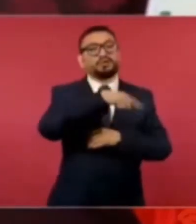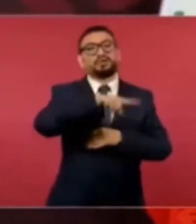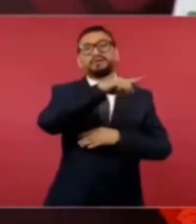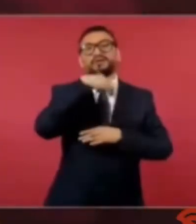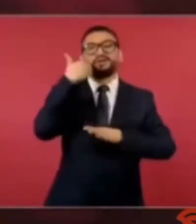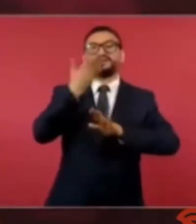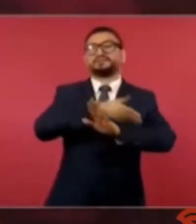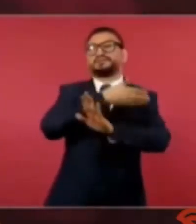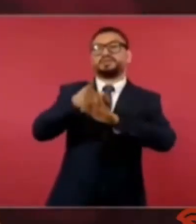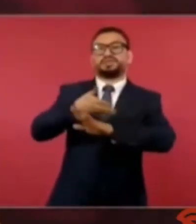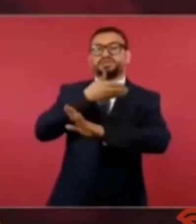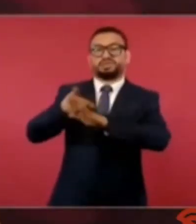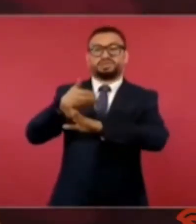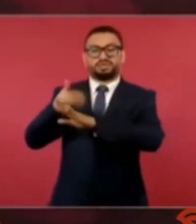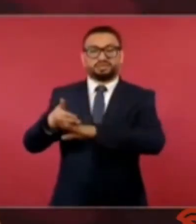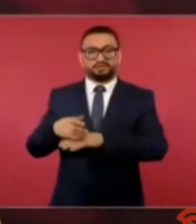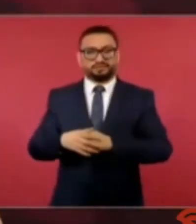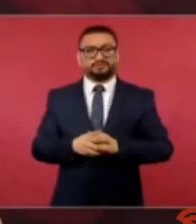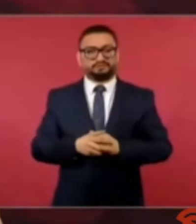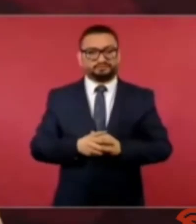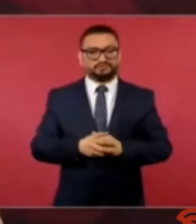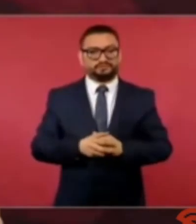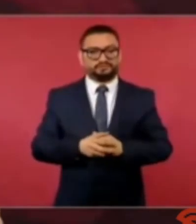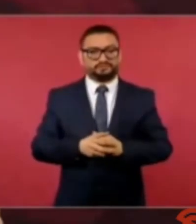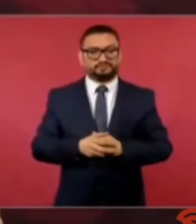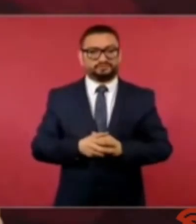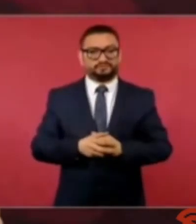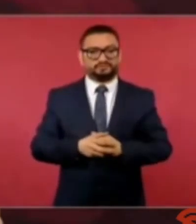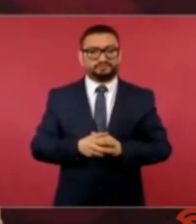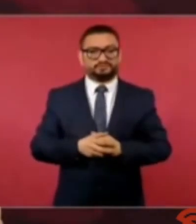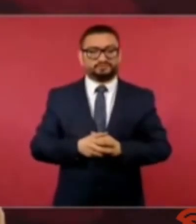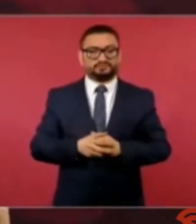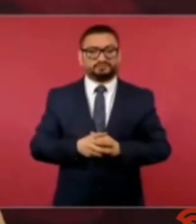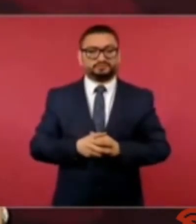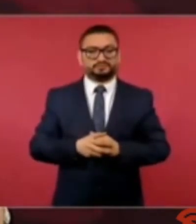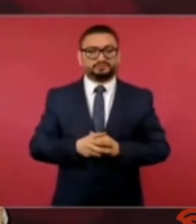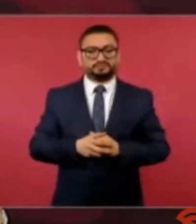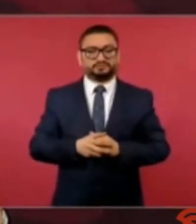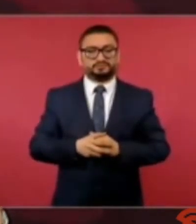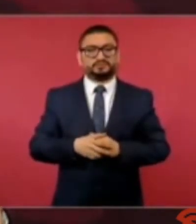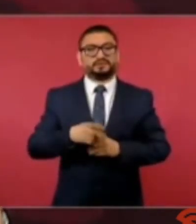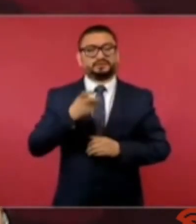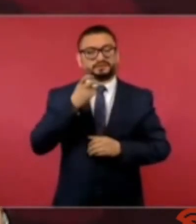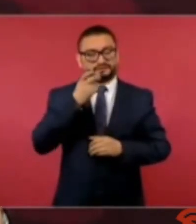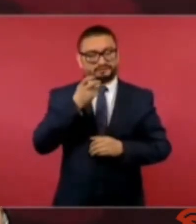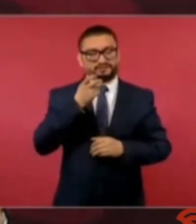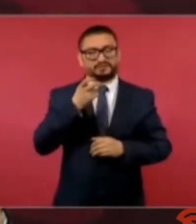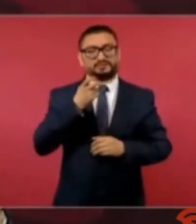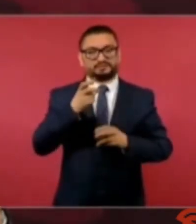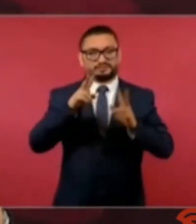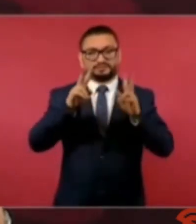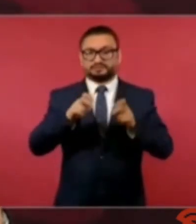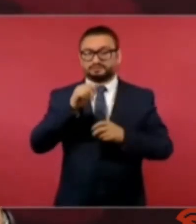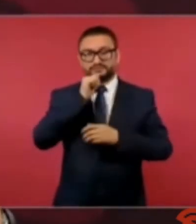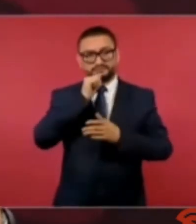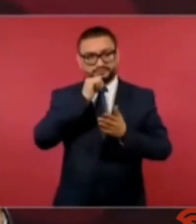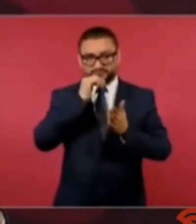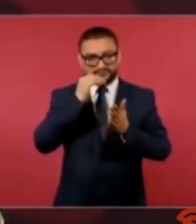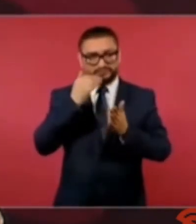mi pleito y este es un asunto que todavía no termina